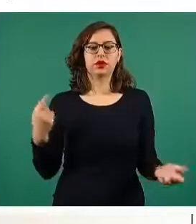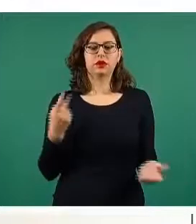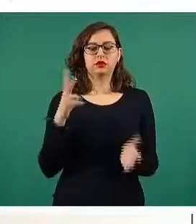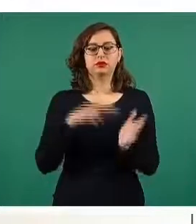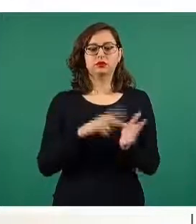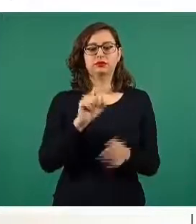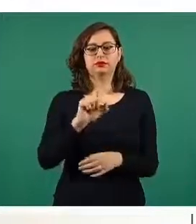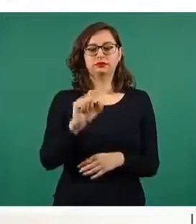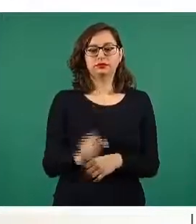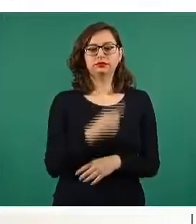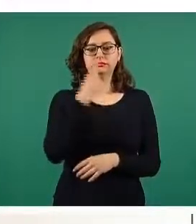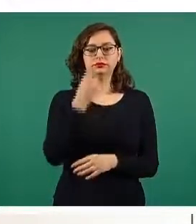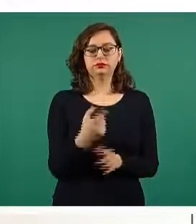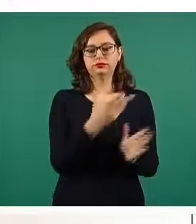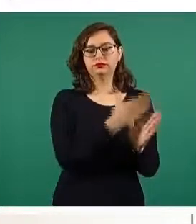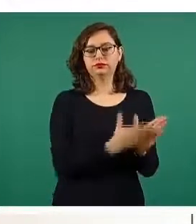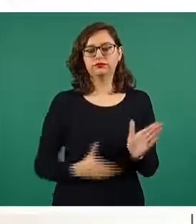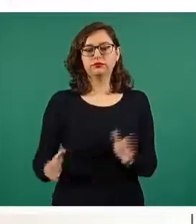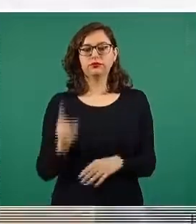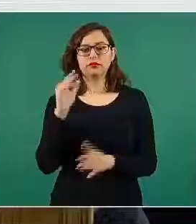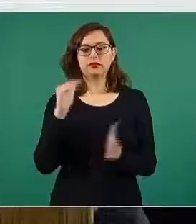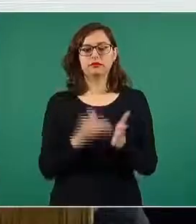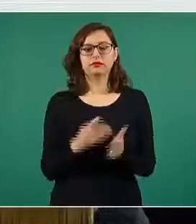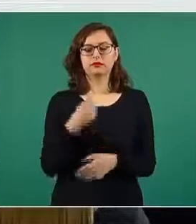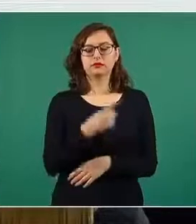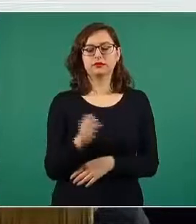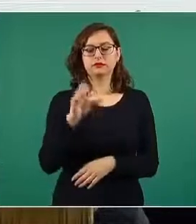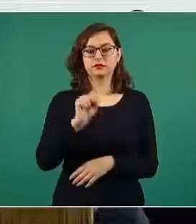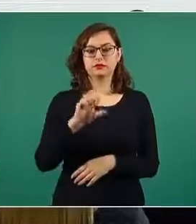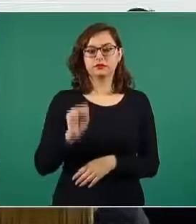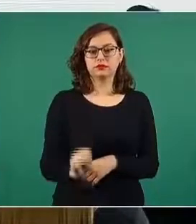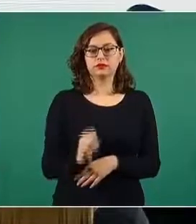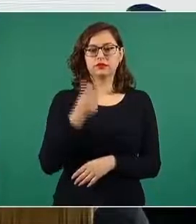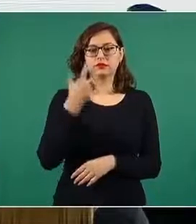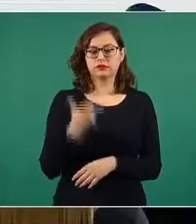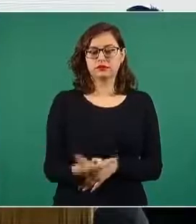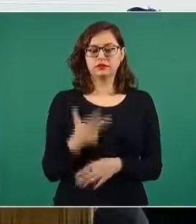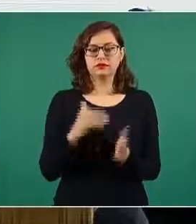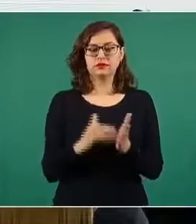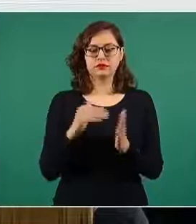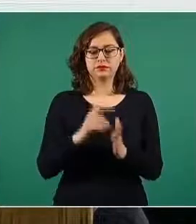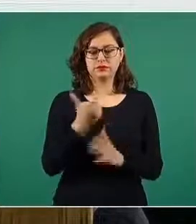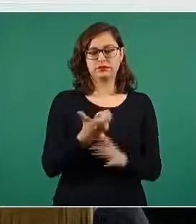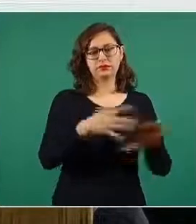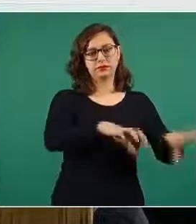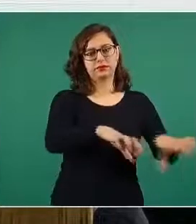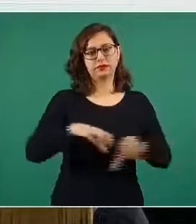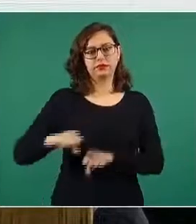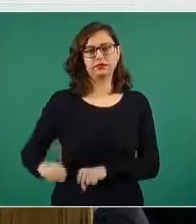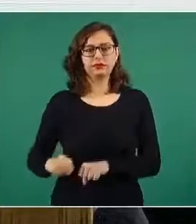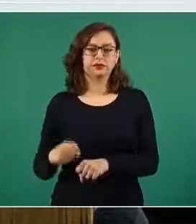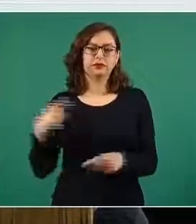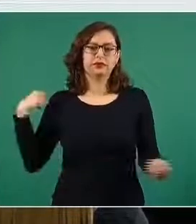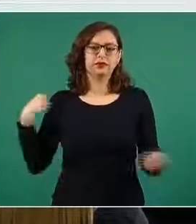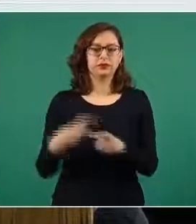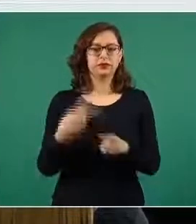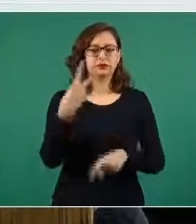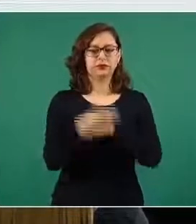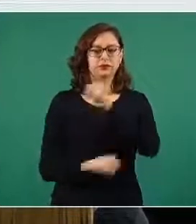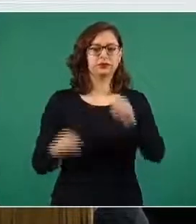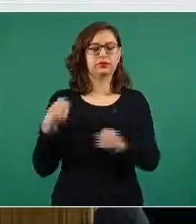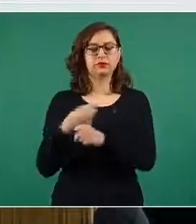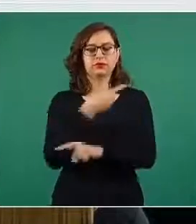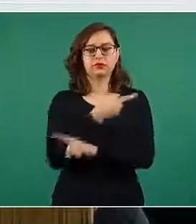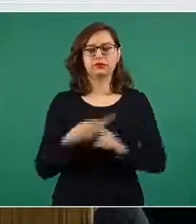sesenta y ocho millones de pesos y en lo que va de la administración se han bloqueado treinta y nueve mil cuatrocientos sesenta y